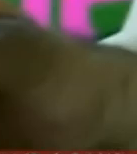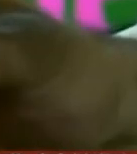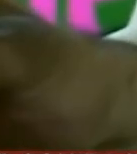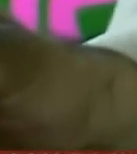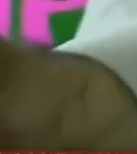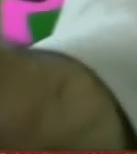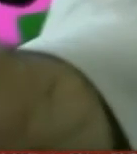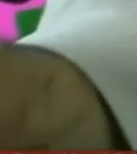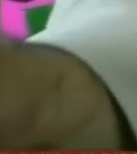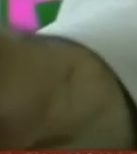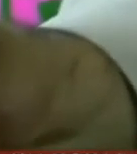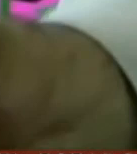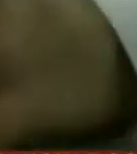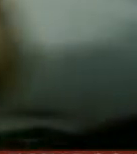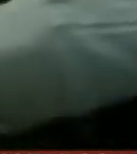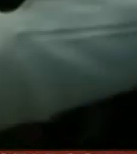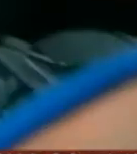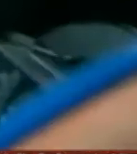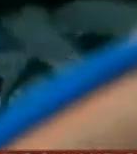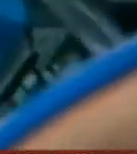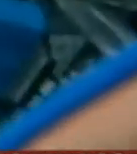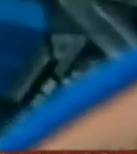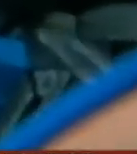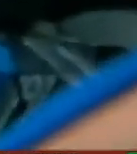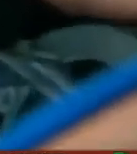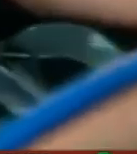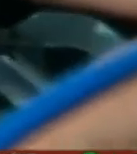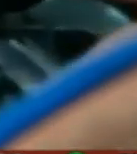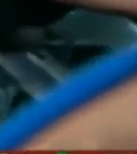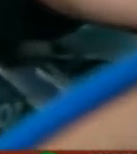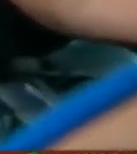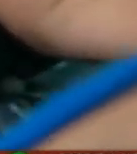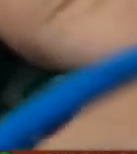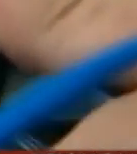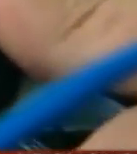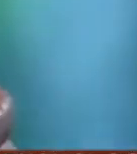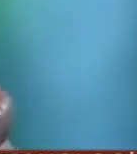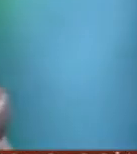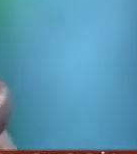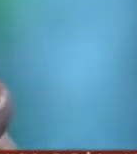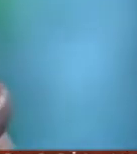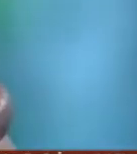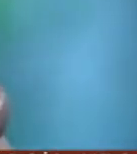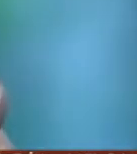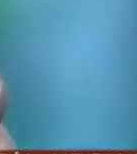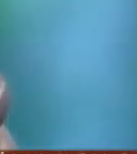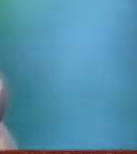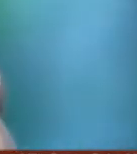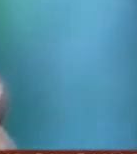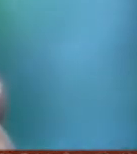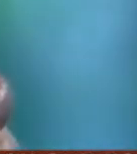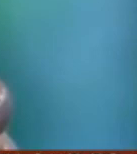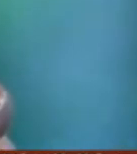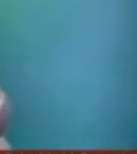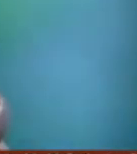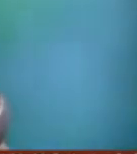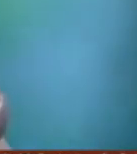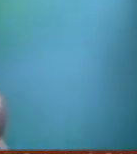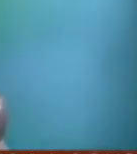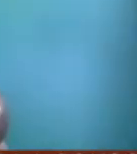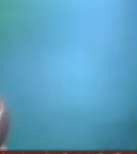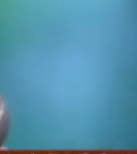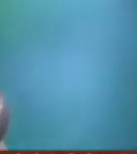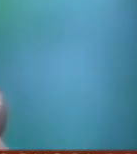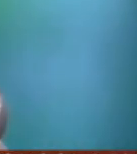emplea de manera correcta podría tener funciones poco positivas razón por la cual el científico británico Stephen Hawking creó